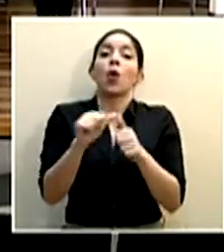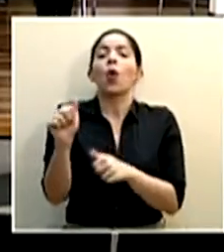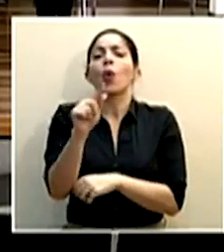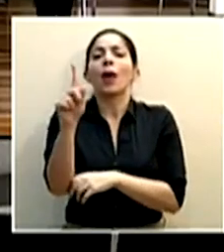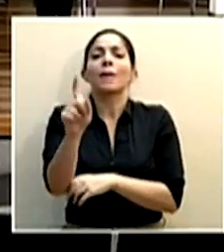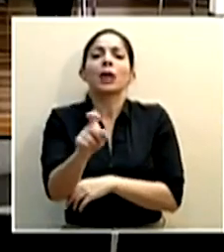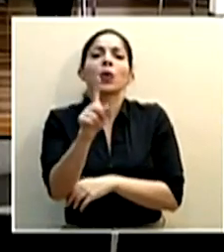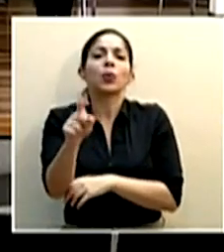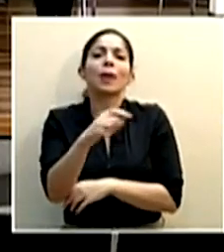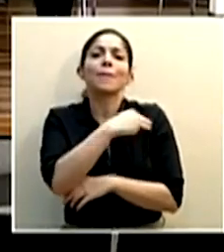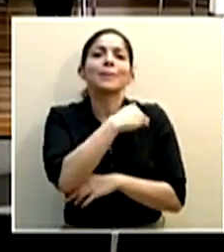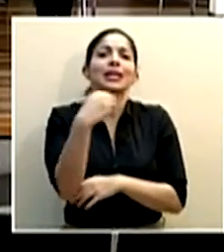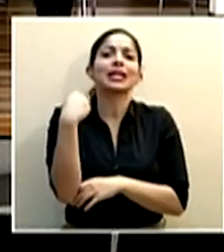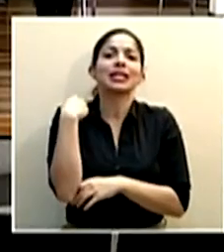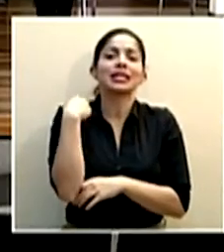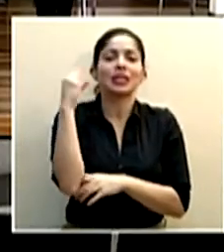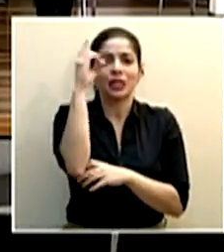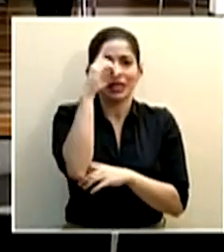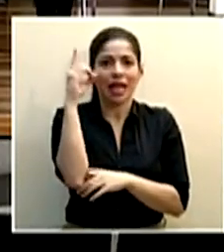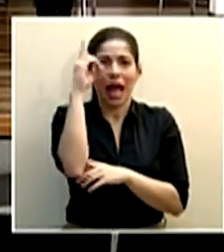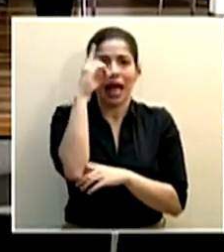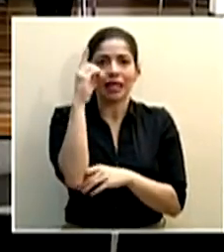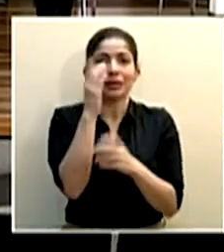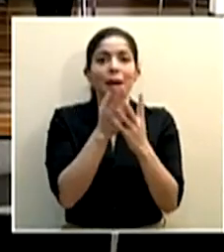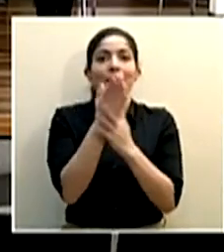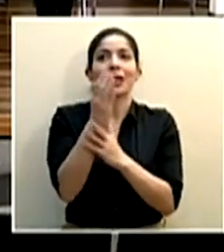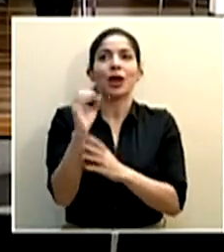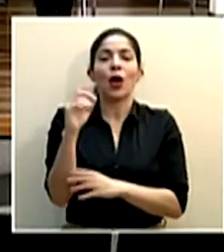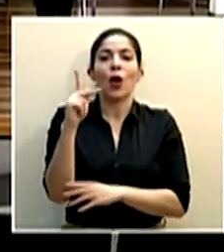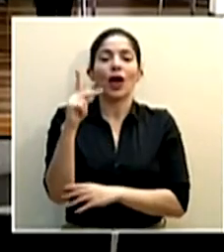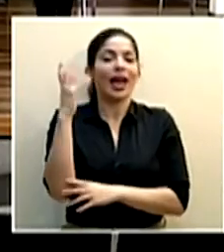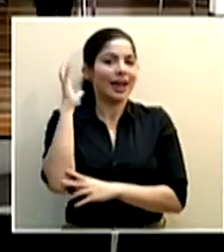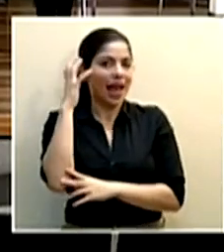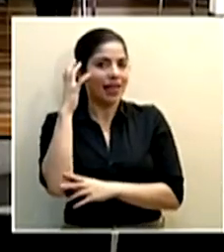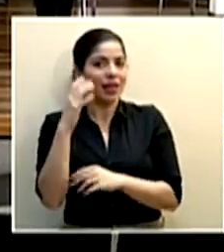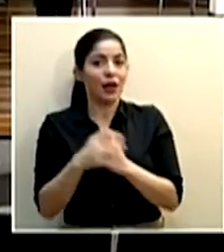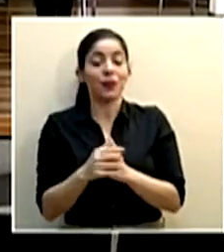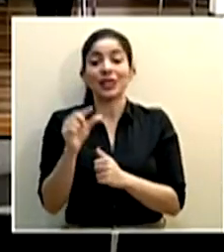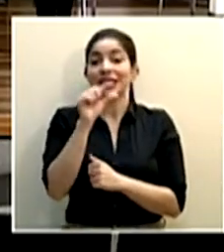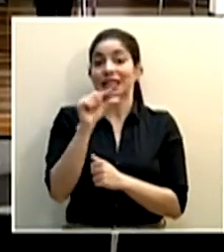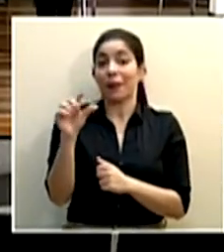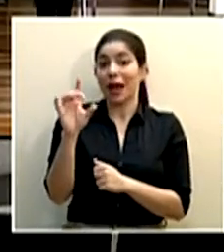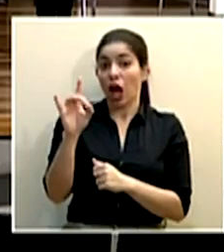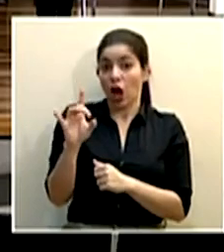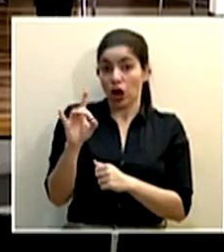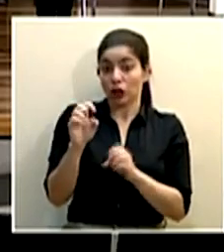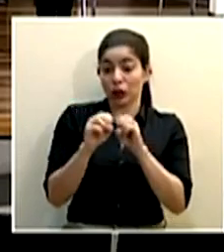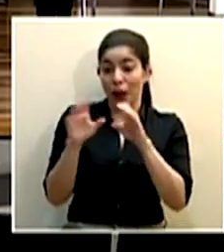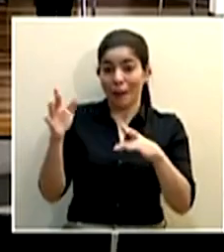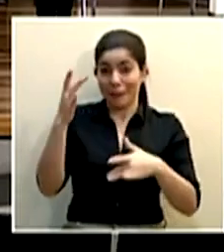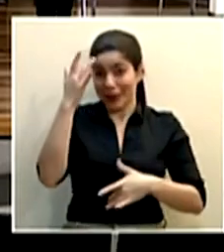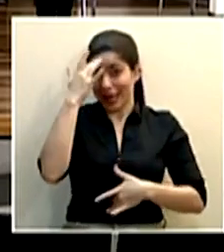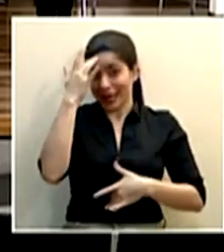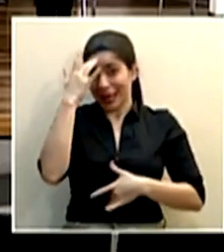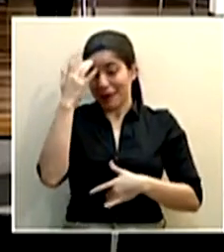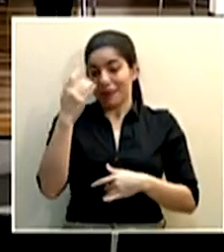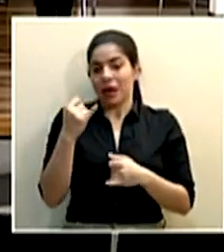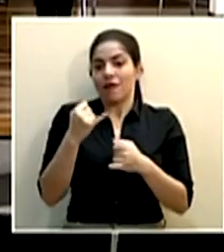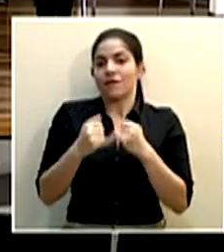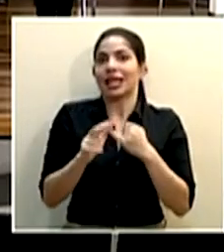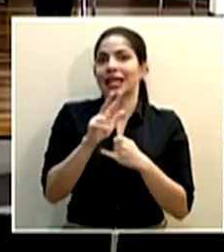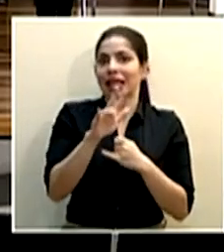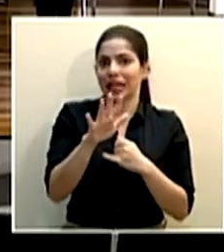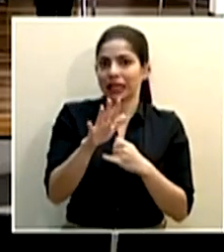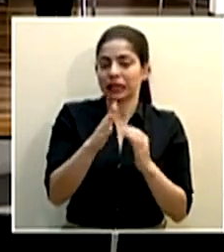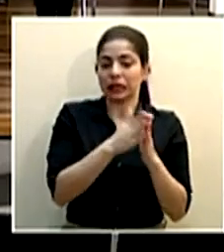consultas para el ministro Salas del medio OK Radio la semana 8 de pandemia finalizamos con 35 casos